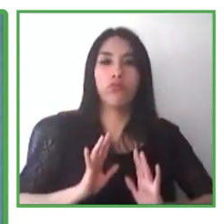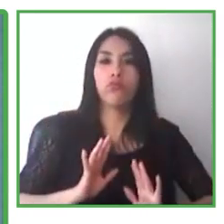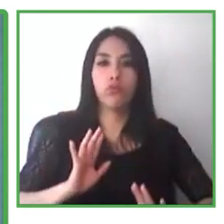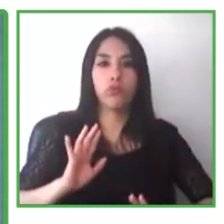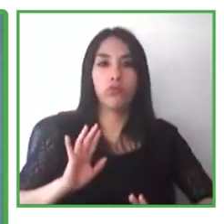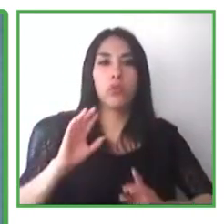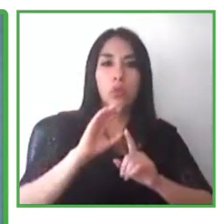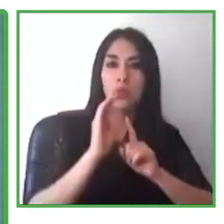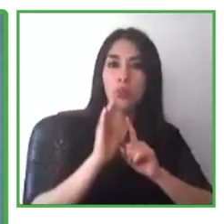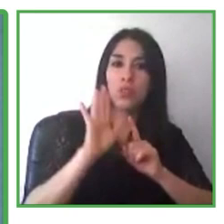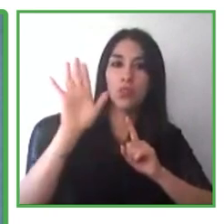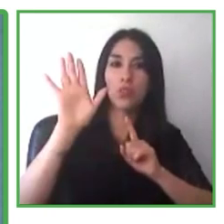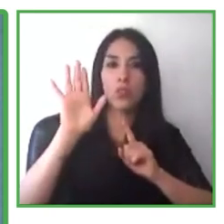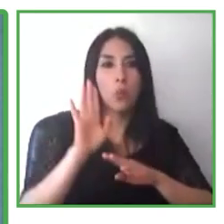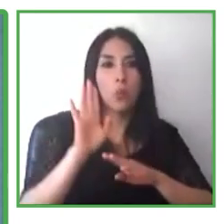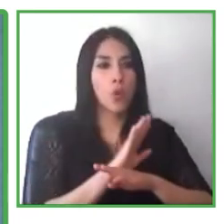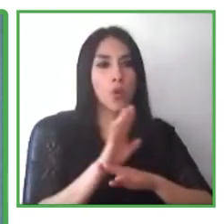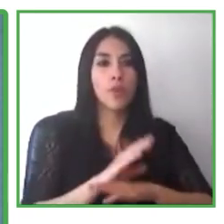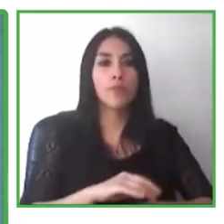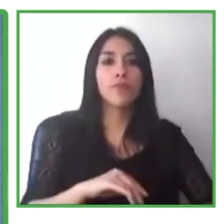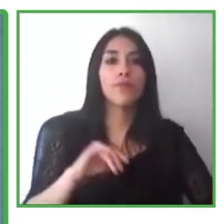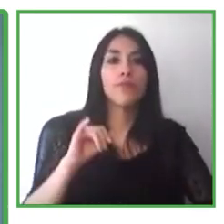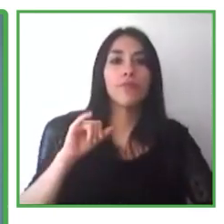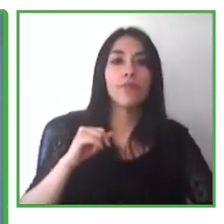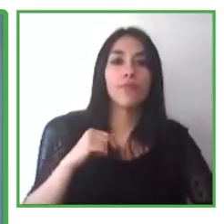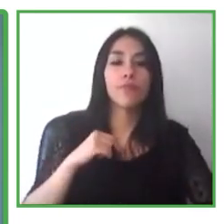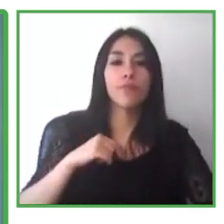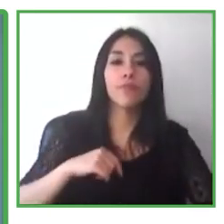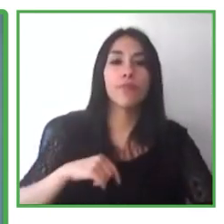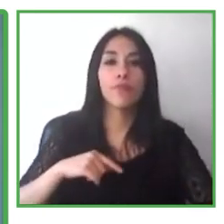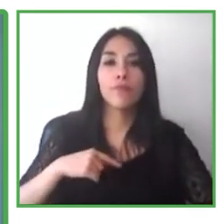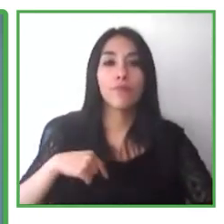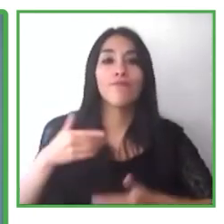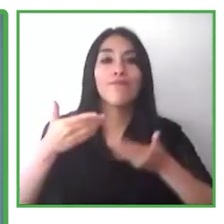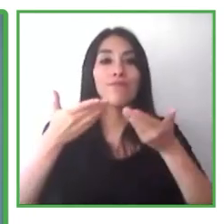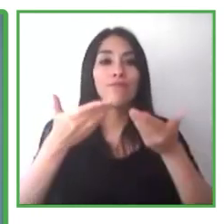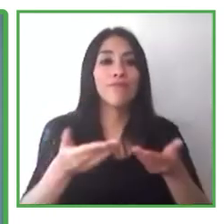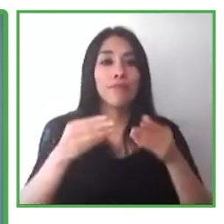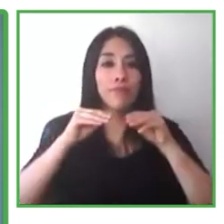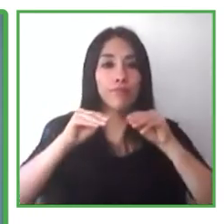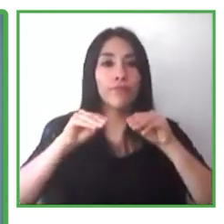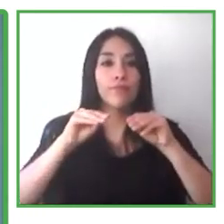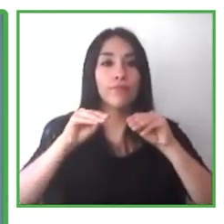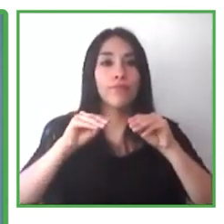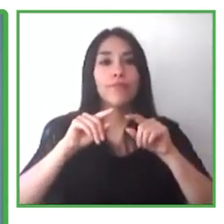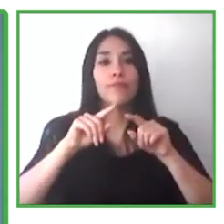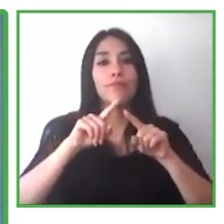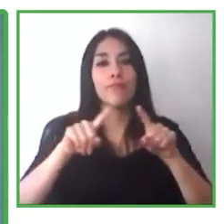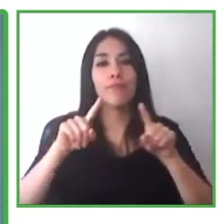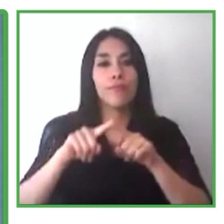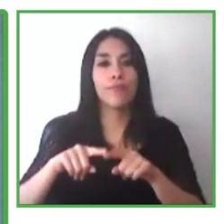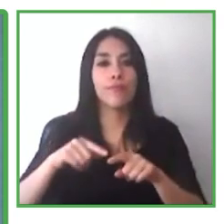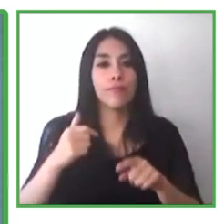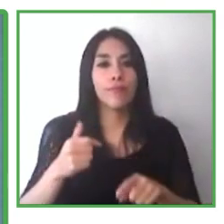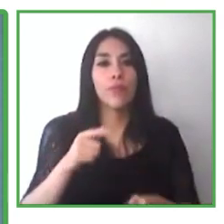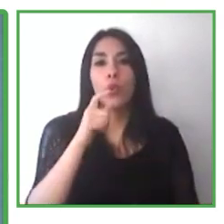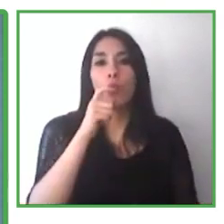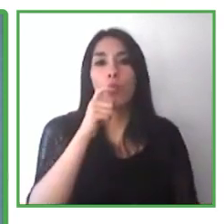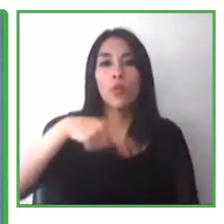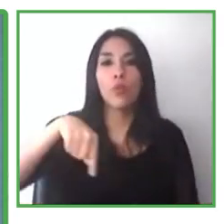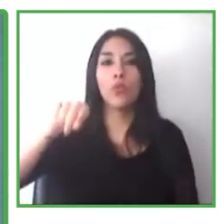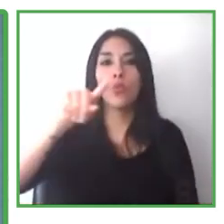una capacitación larga para nuestros consultores. Intentamos